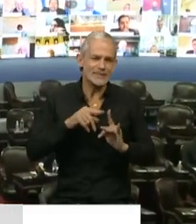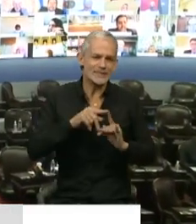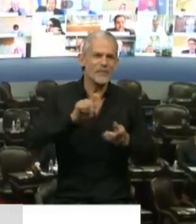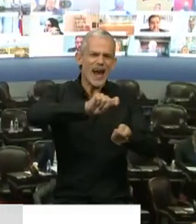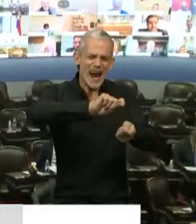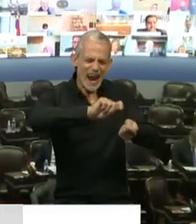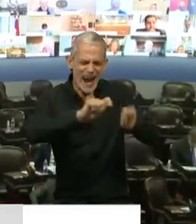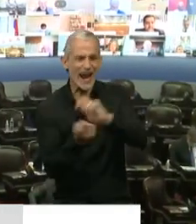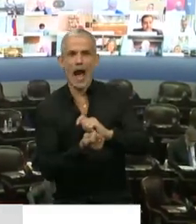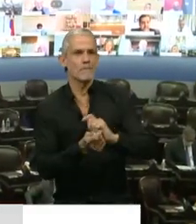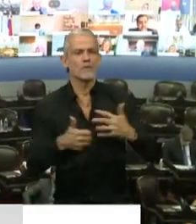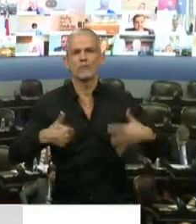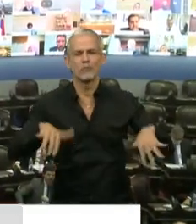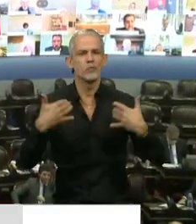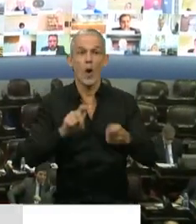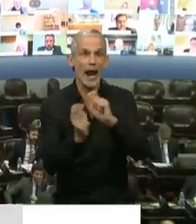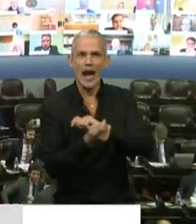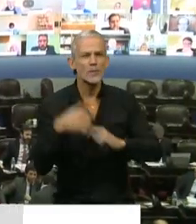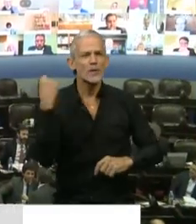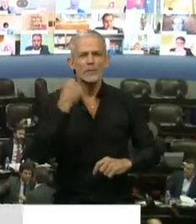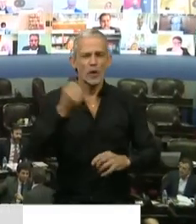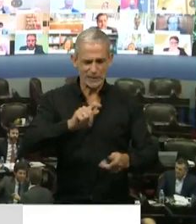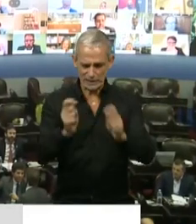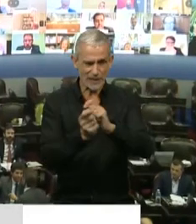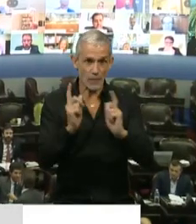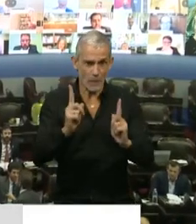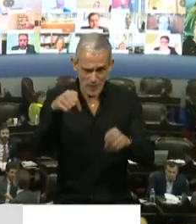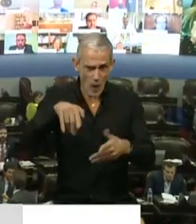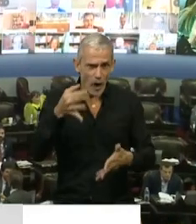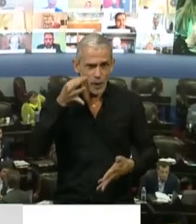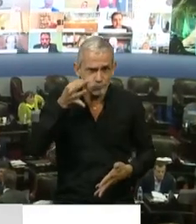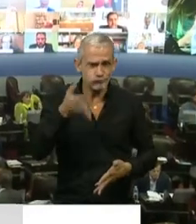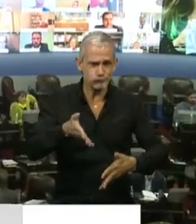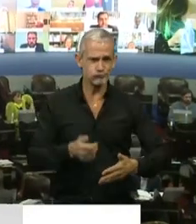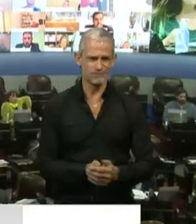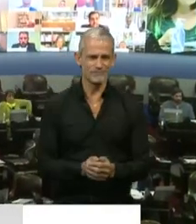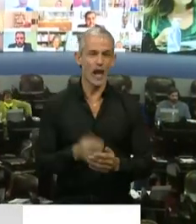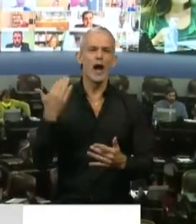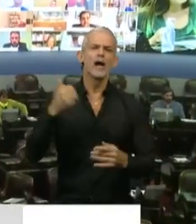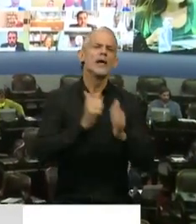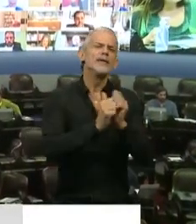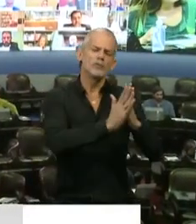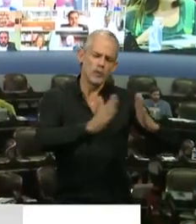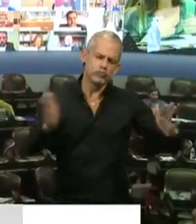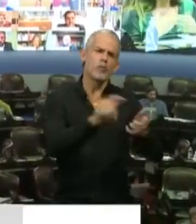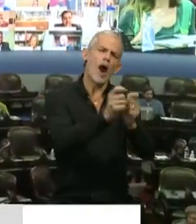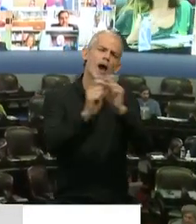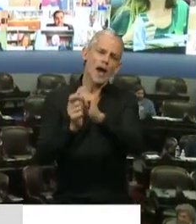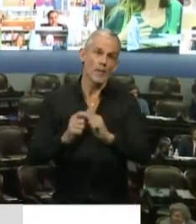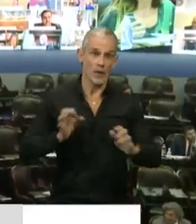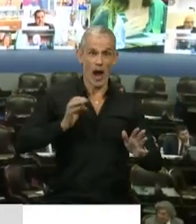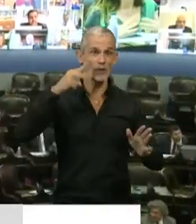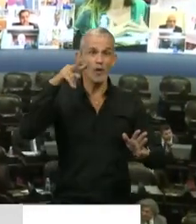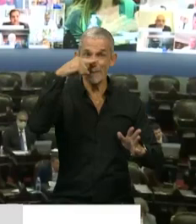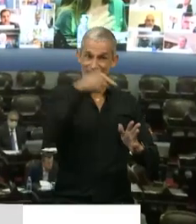cambios de era y de los cambios históricos como los que estamos viviendo. Hubo muchos cambios en la historia, pero a partir del año 2007